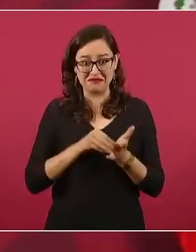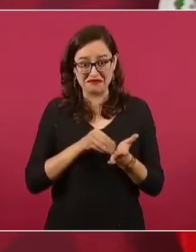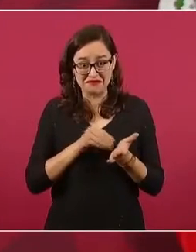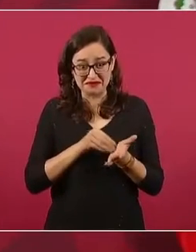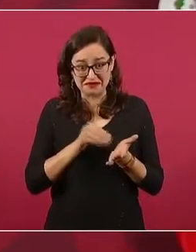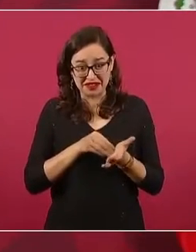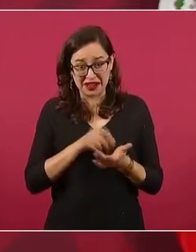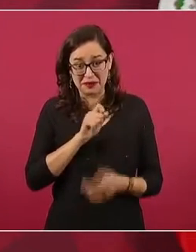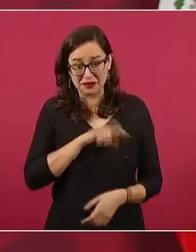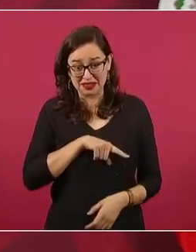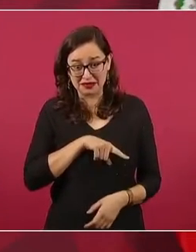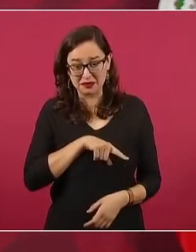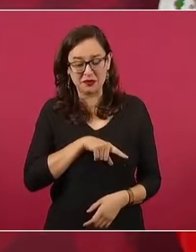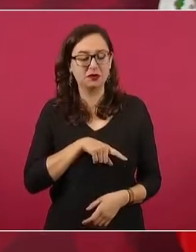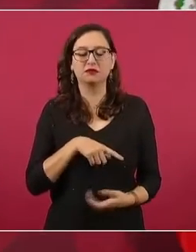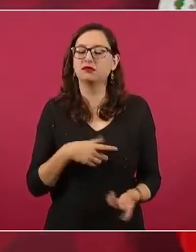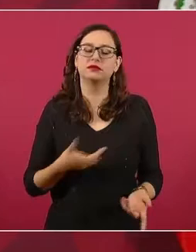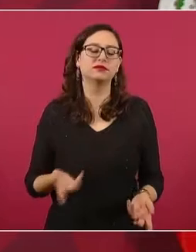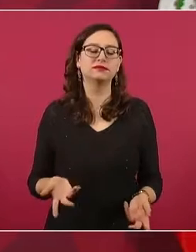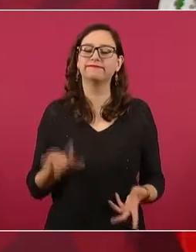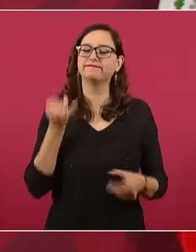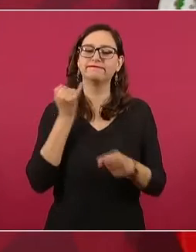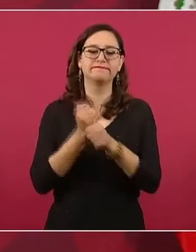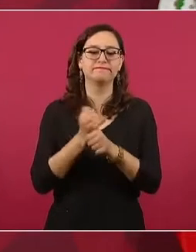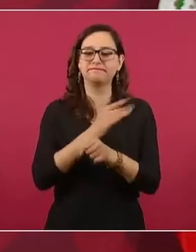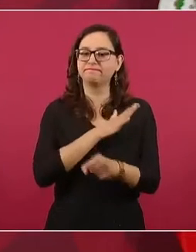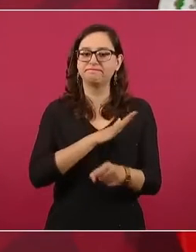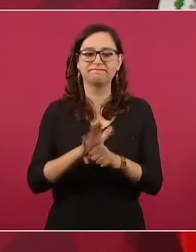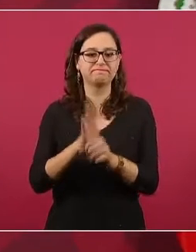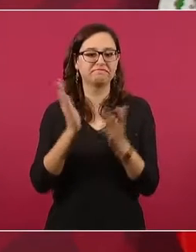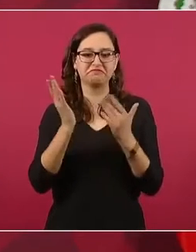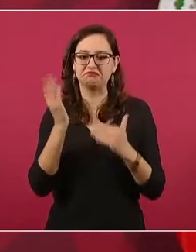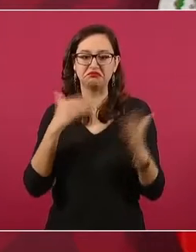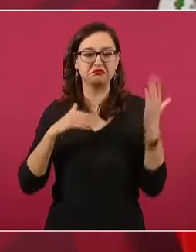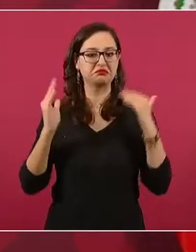avanzar.